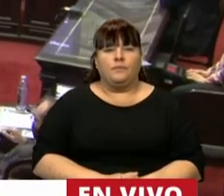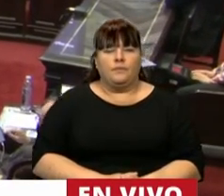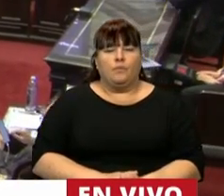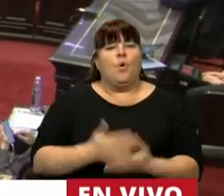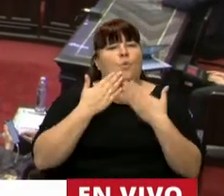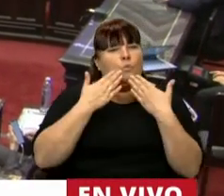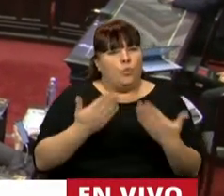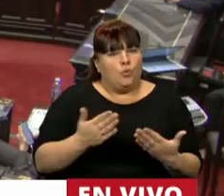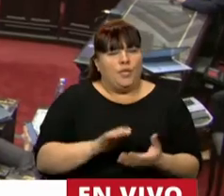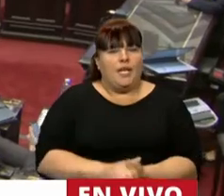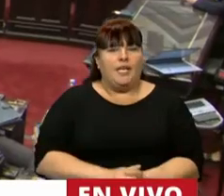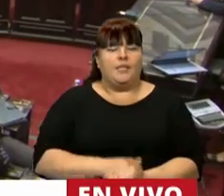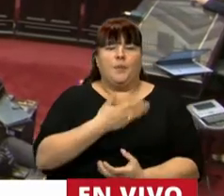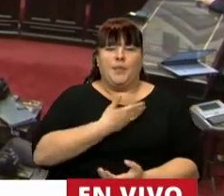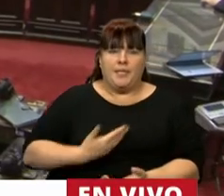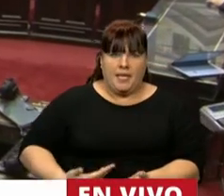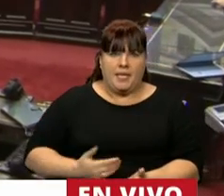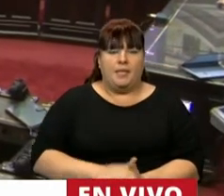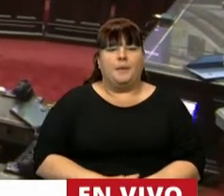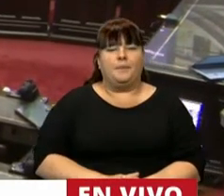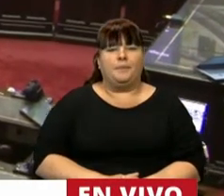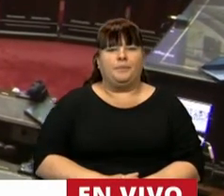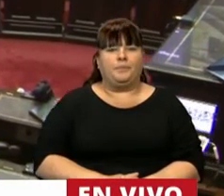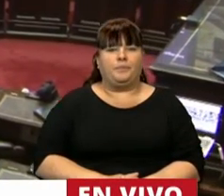Muchas gracias, señor Presidente.